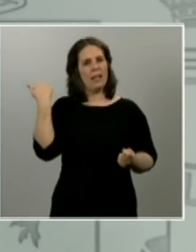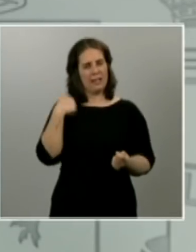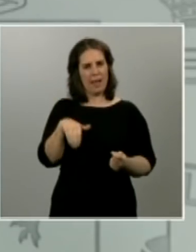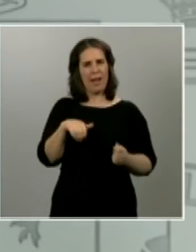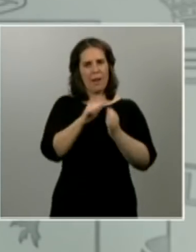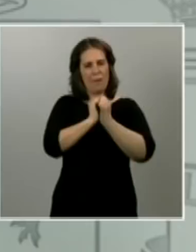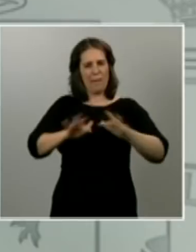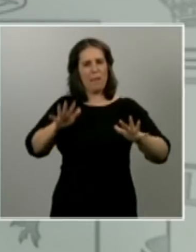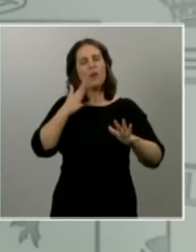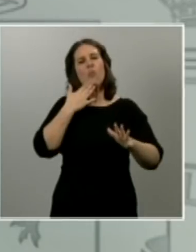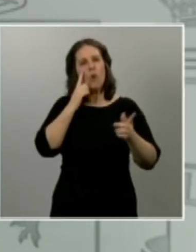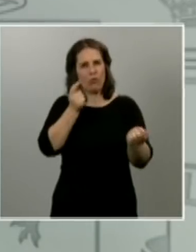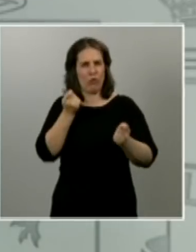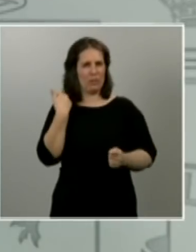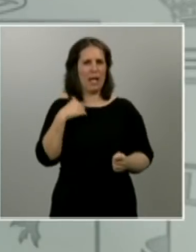en segundo lugar